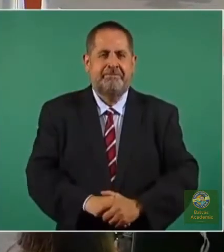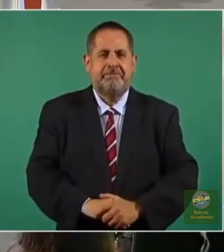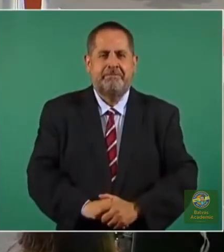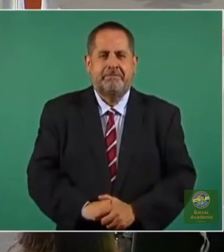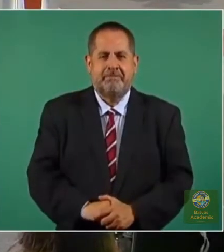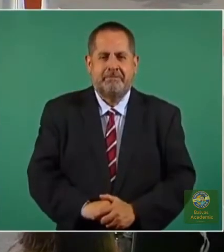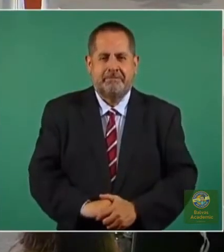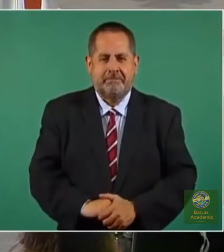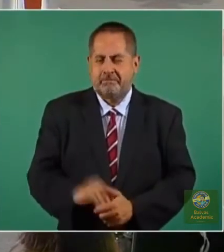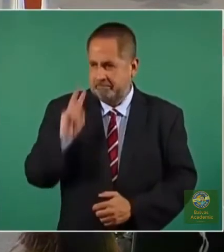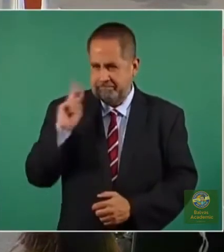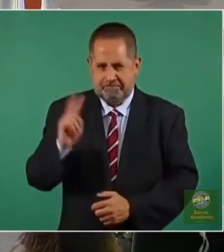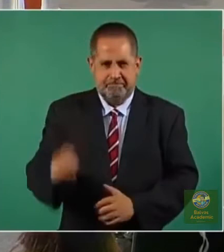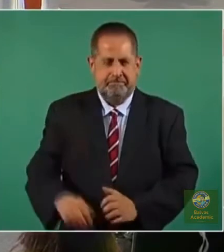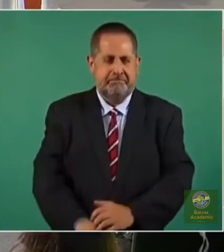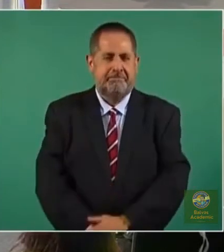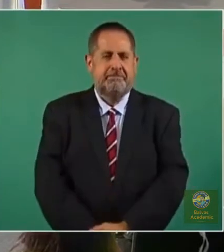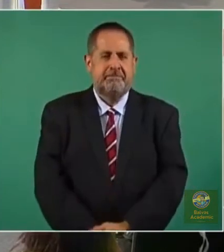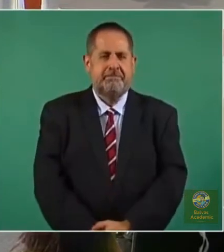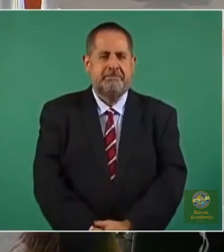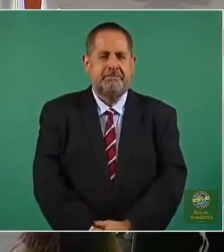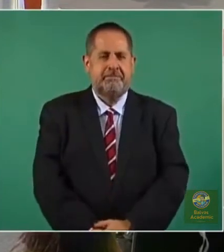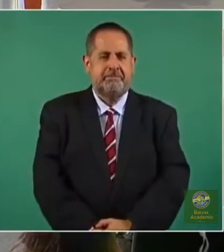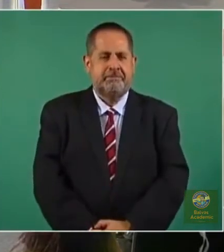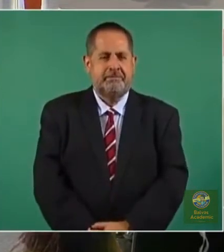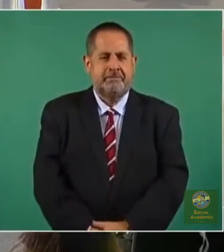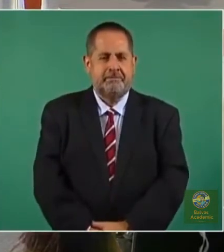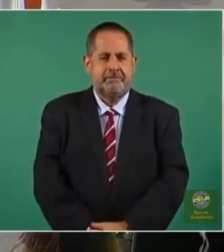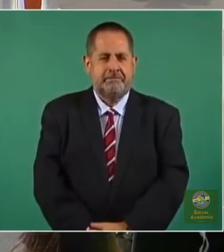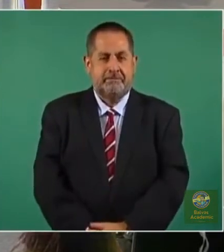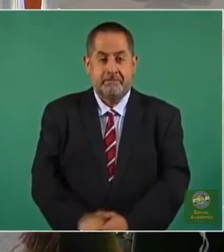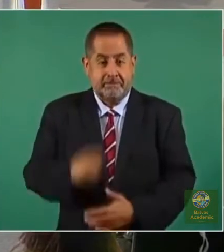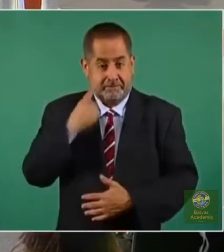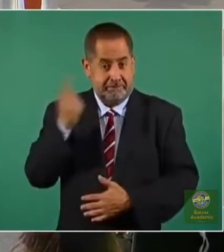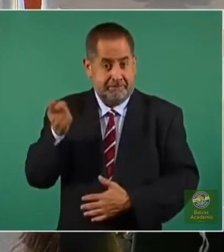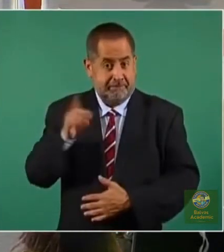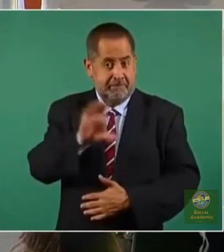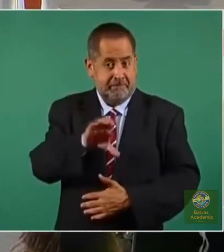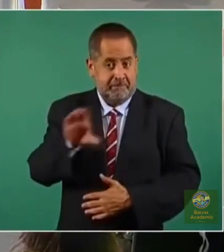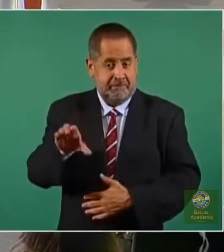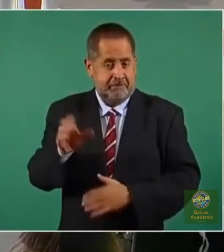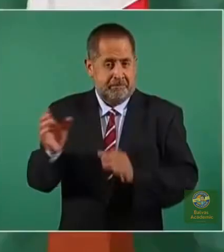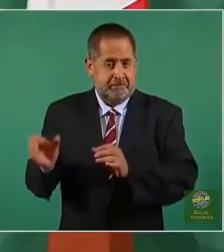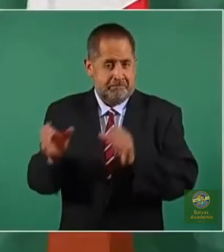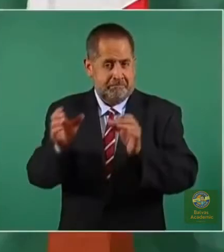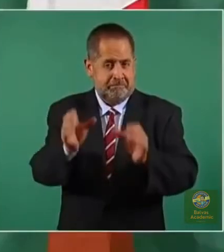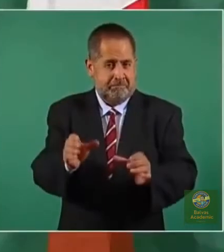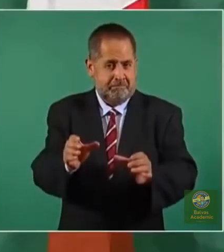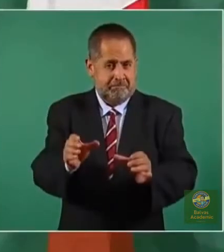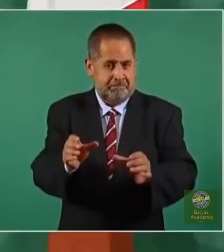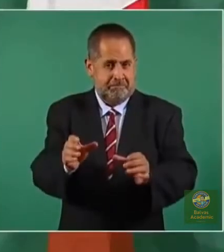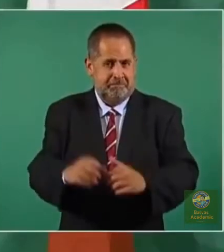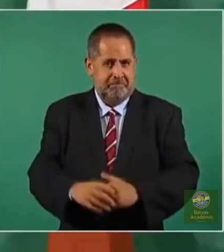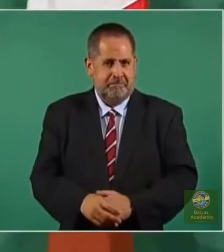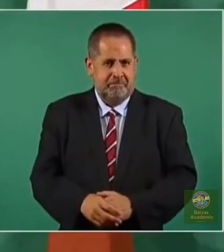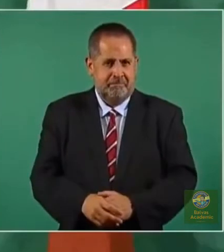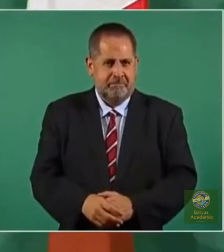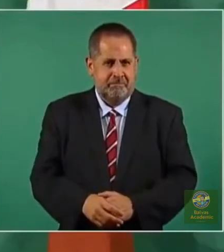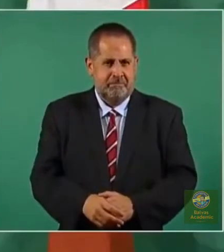Pero miren, se sienta y le pusieron ahí unos refrescos.